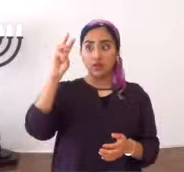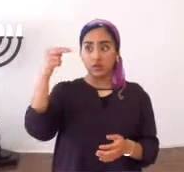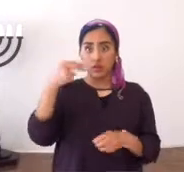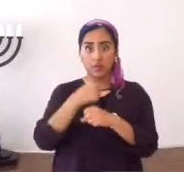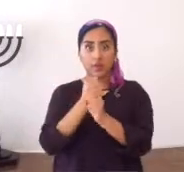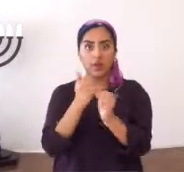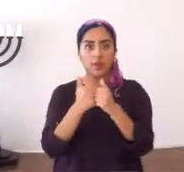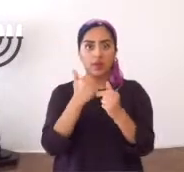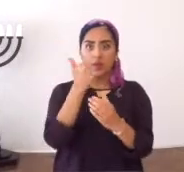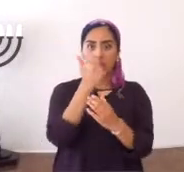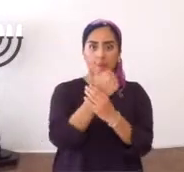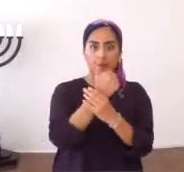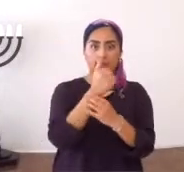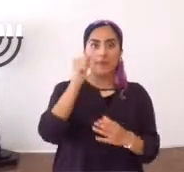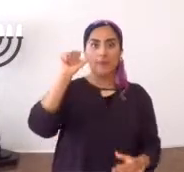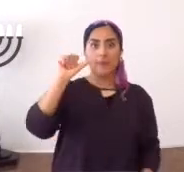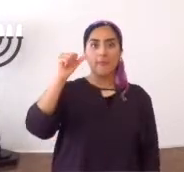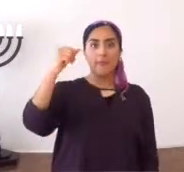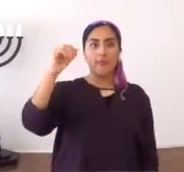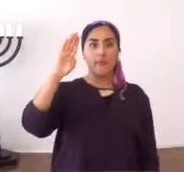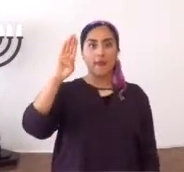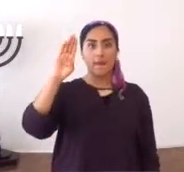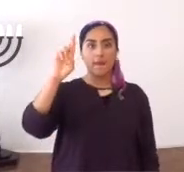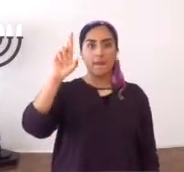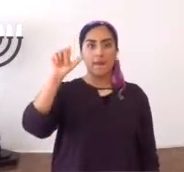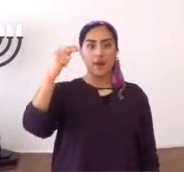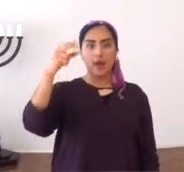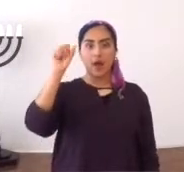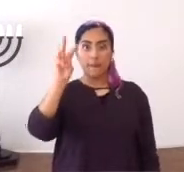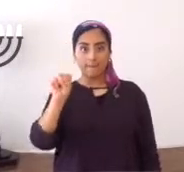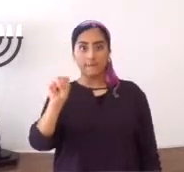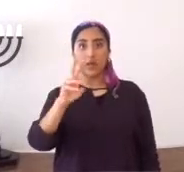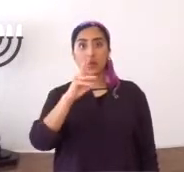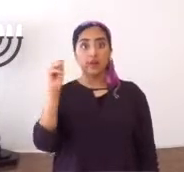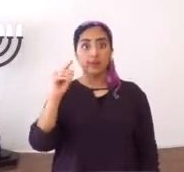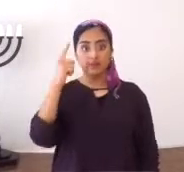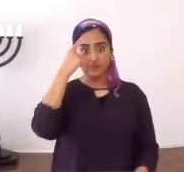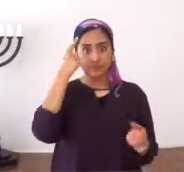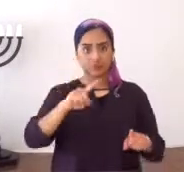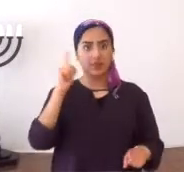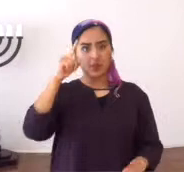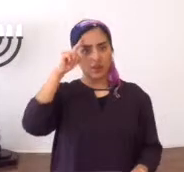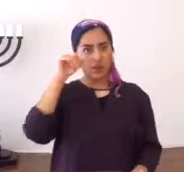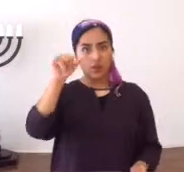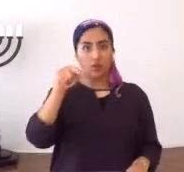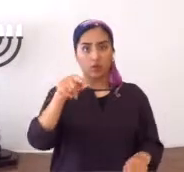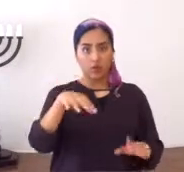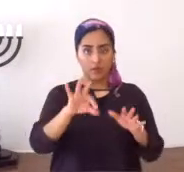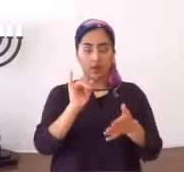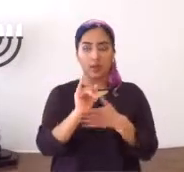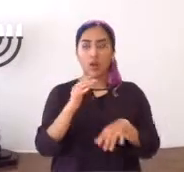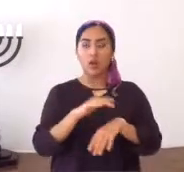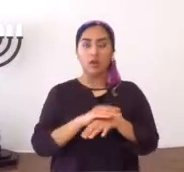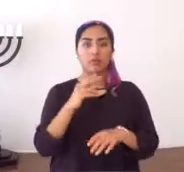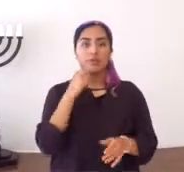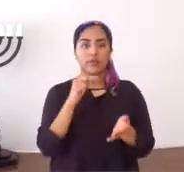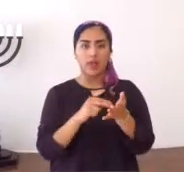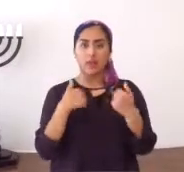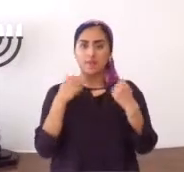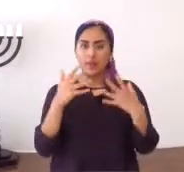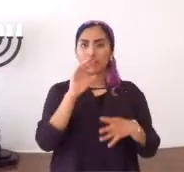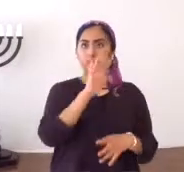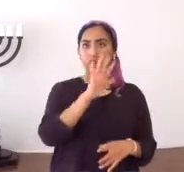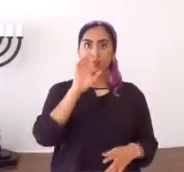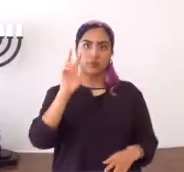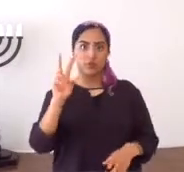pacto que Yahweh hizo con Abraham, y es un pacto perpetuo, y eso usted también lo encuentra en los apuntes,